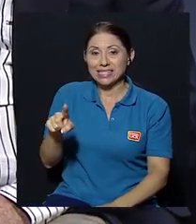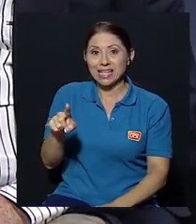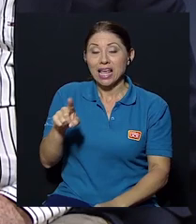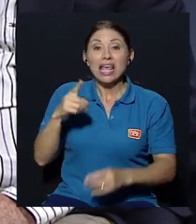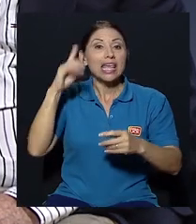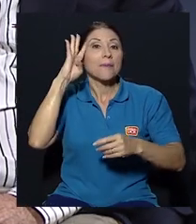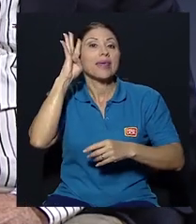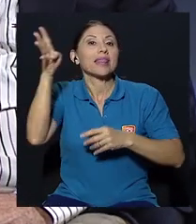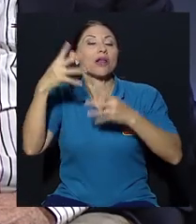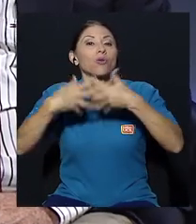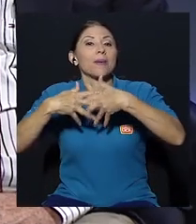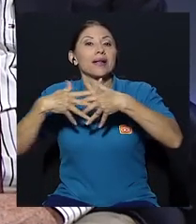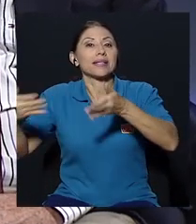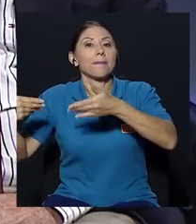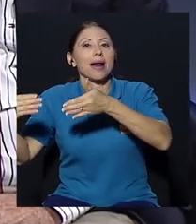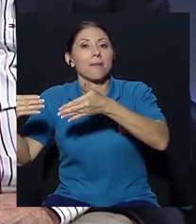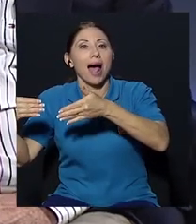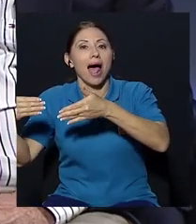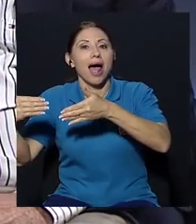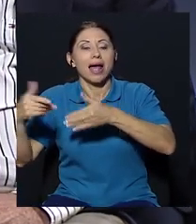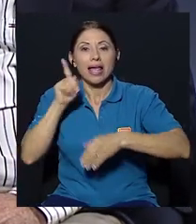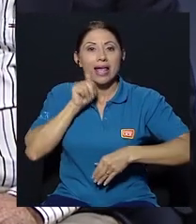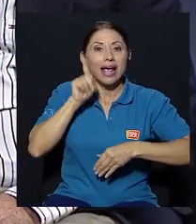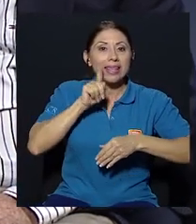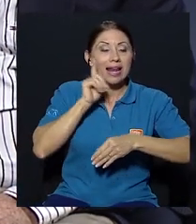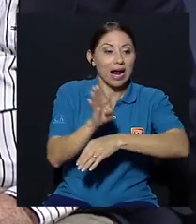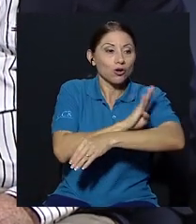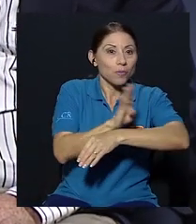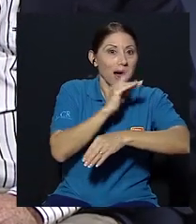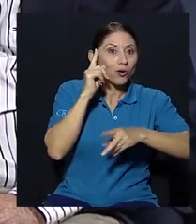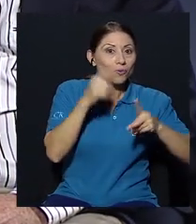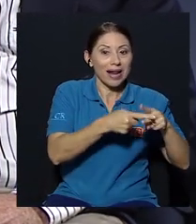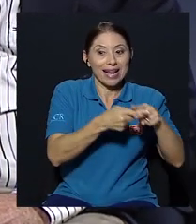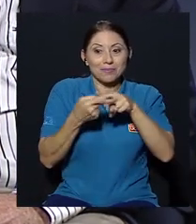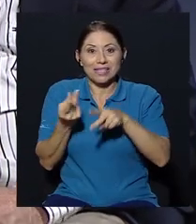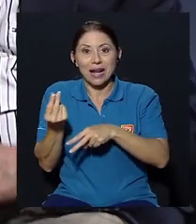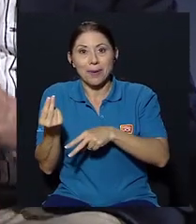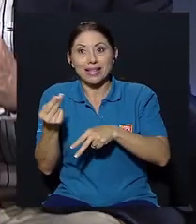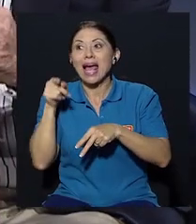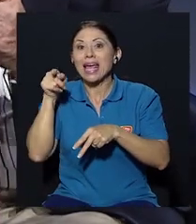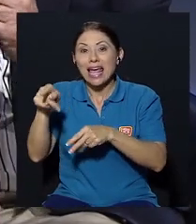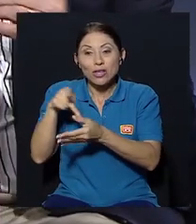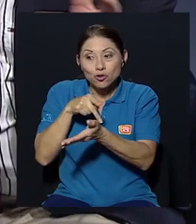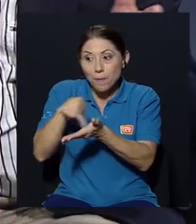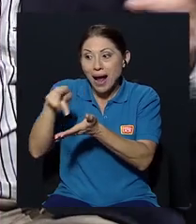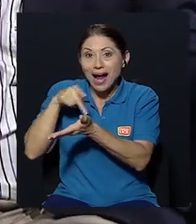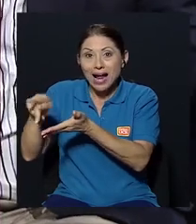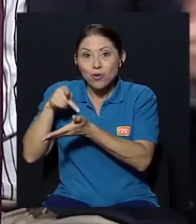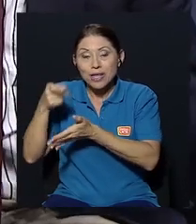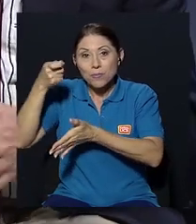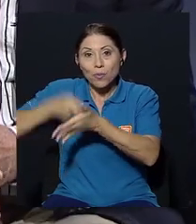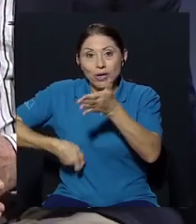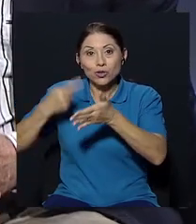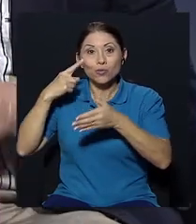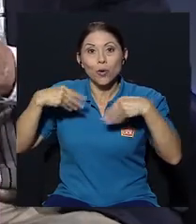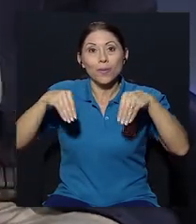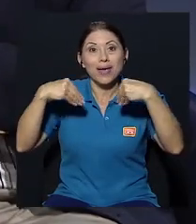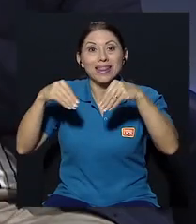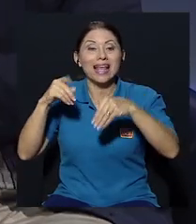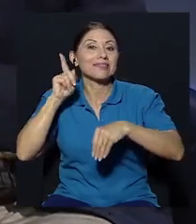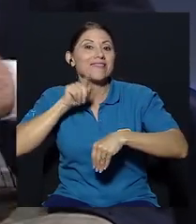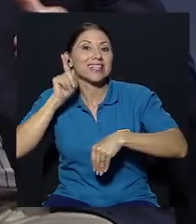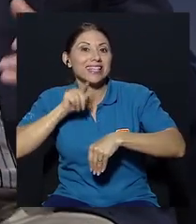a la cual exportaban y con tal de engañar a medio mundo a los bancos para que les prestaran más plata hasta pagaron impuestos por esas ventas ficticias